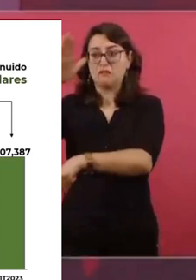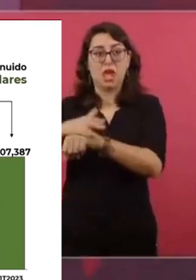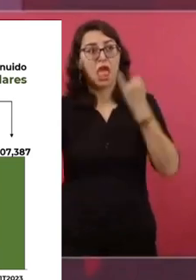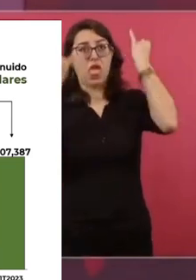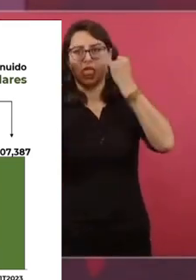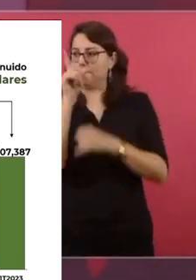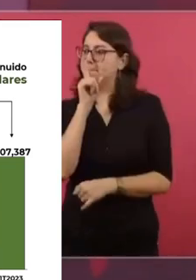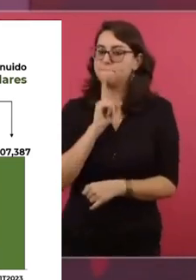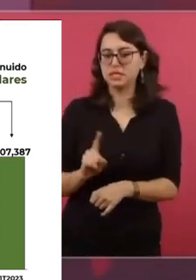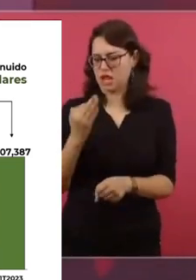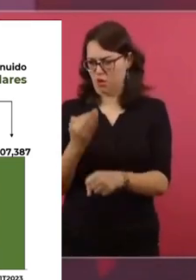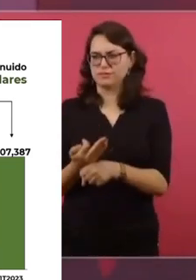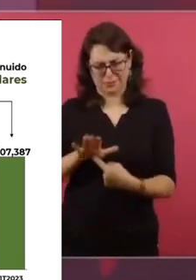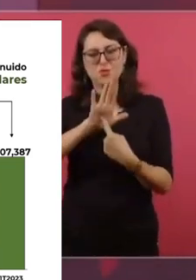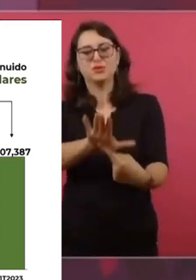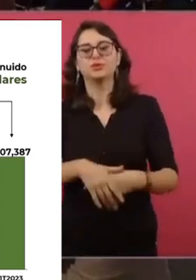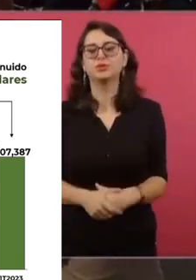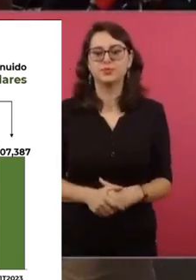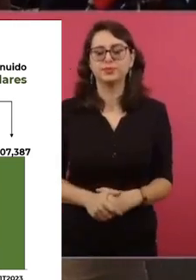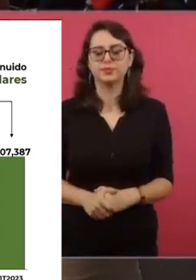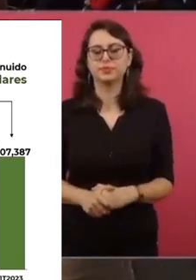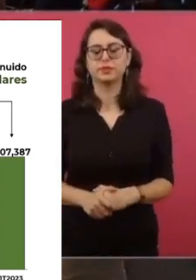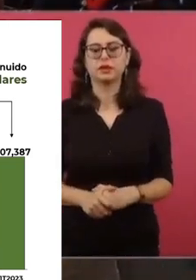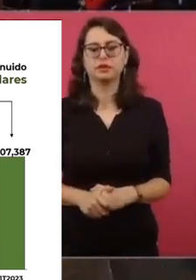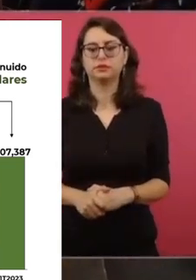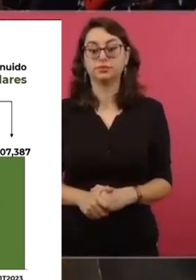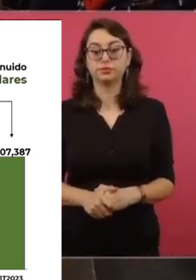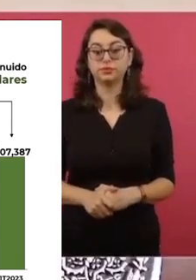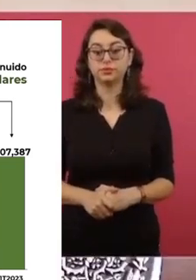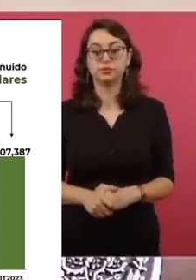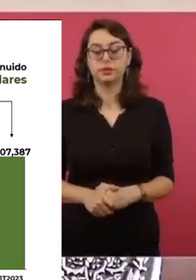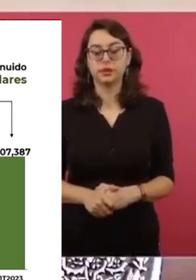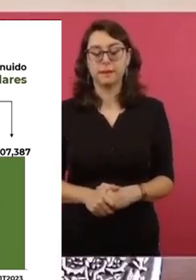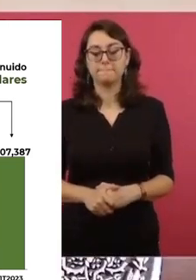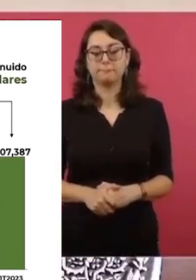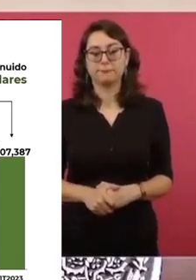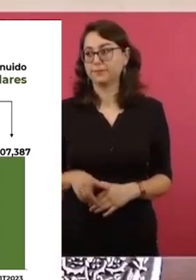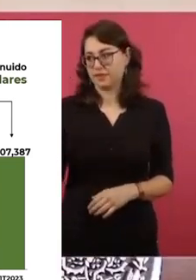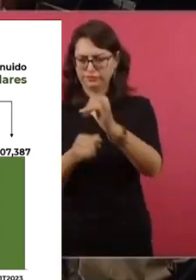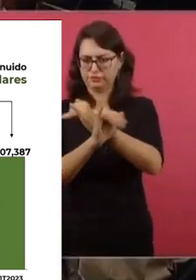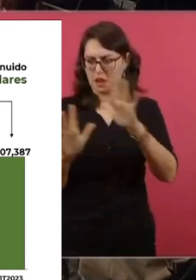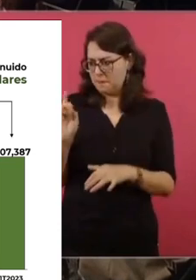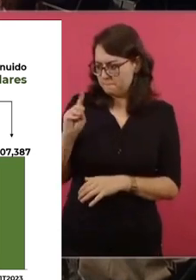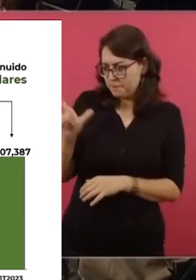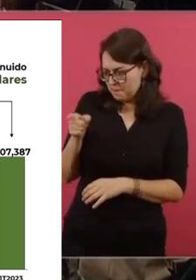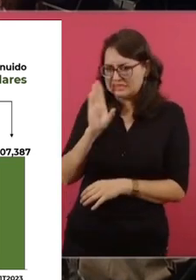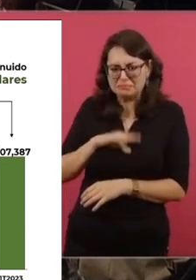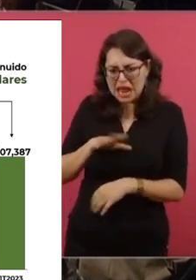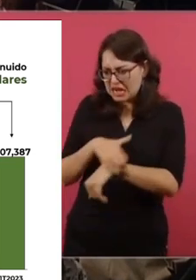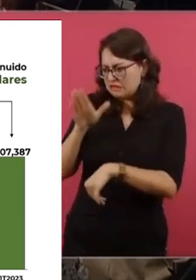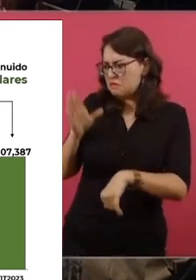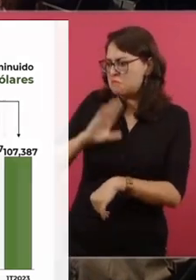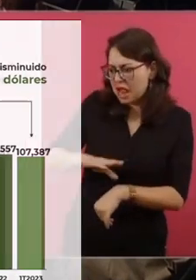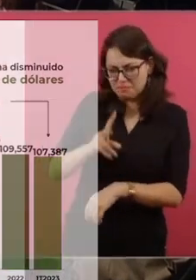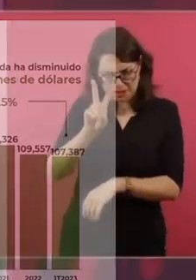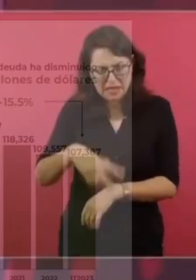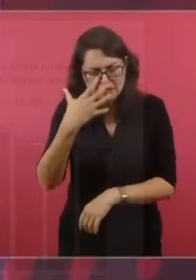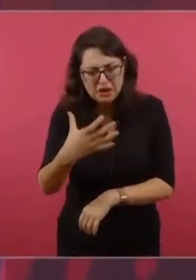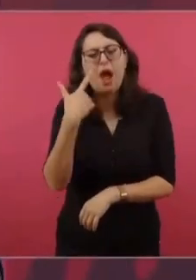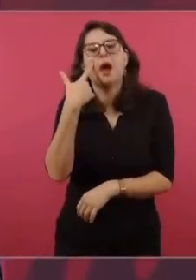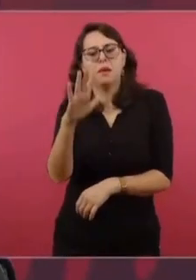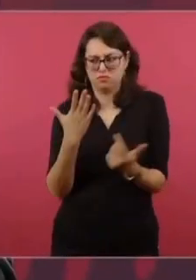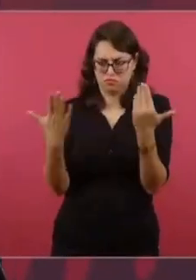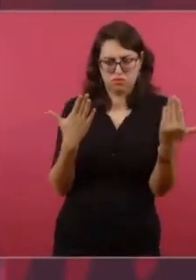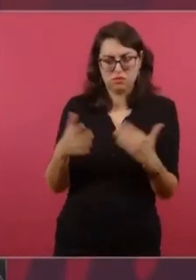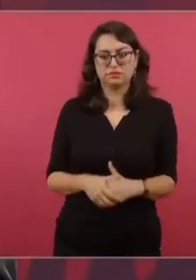exhibirla como falsaria. Y lo otro que se tiene que tomar en cuenta es que